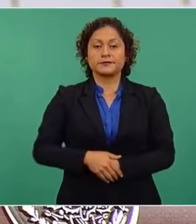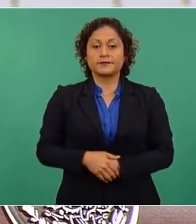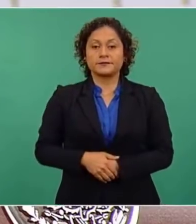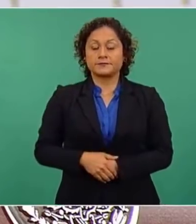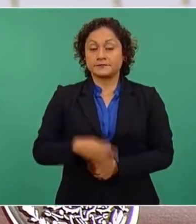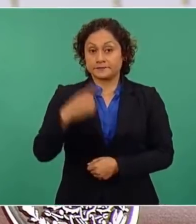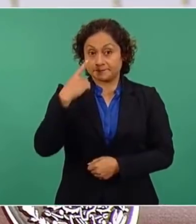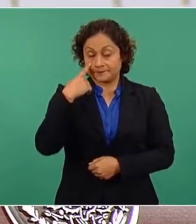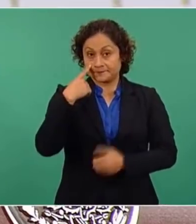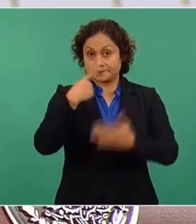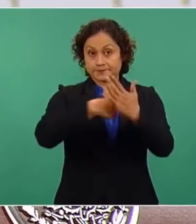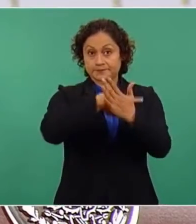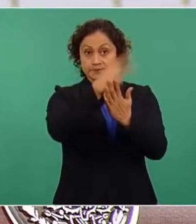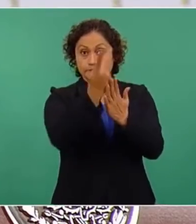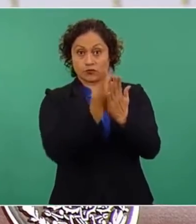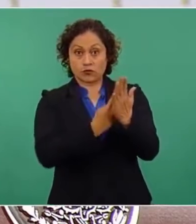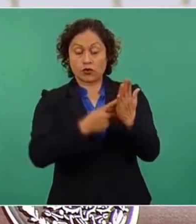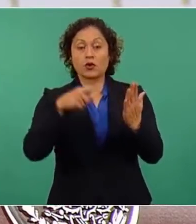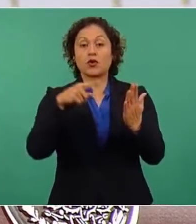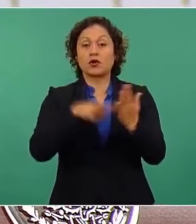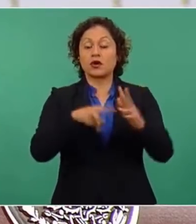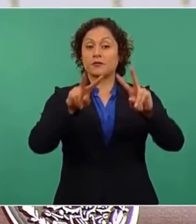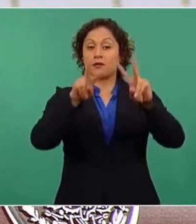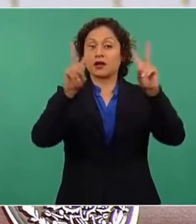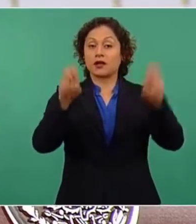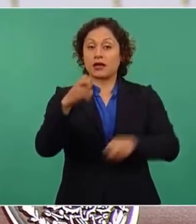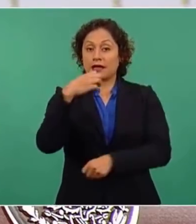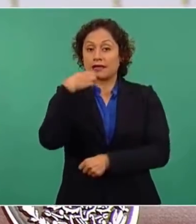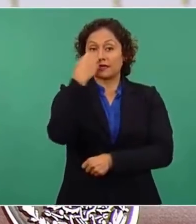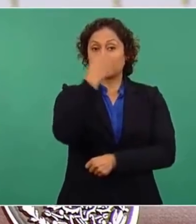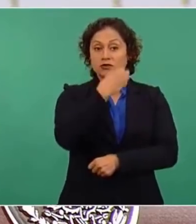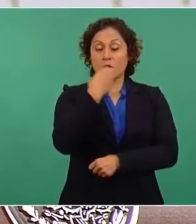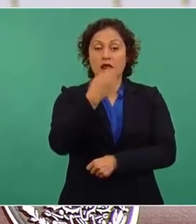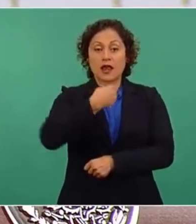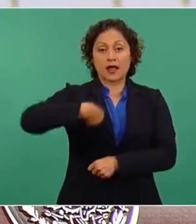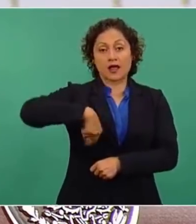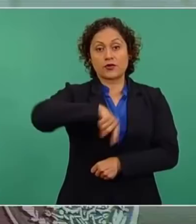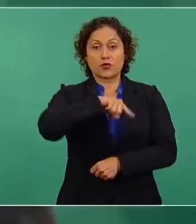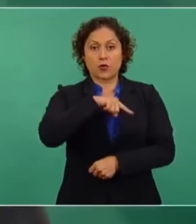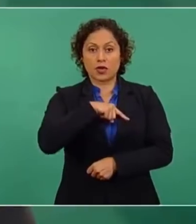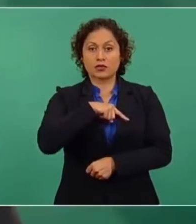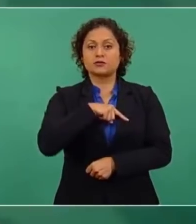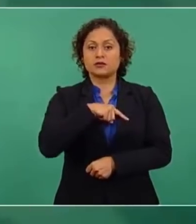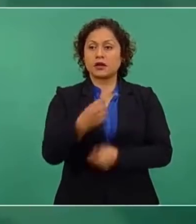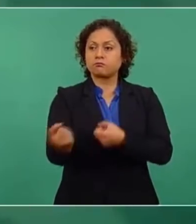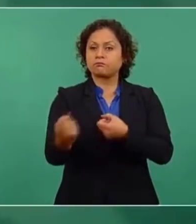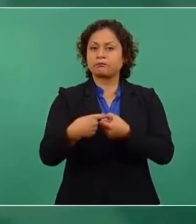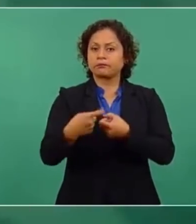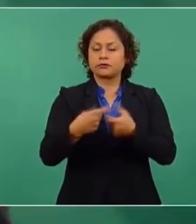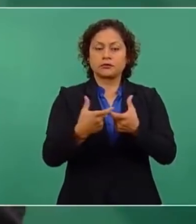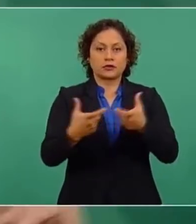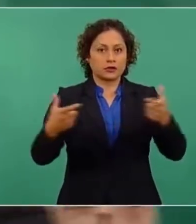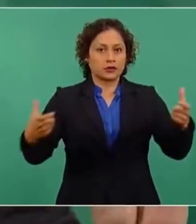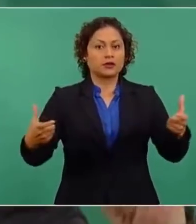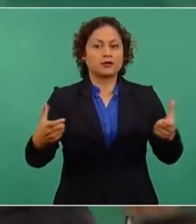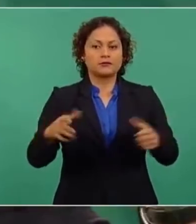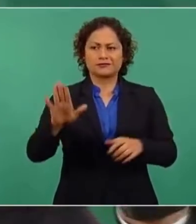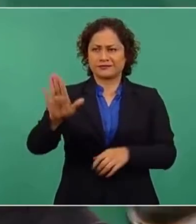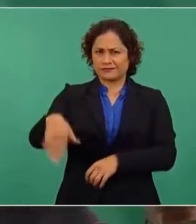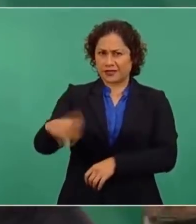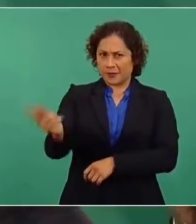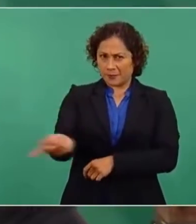La Escuela es Nuestra está creciendo. Yo te pregunto, ¿no han